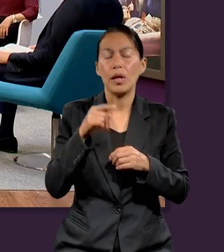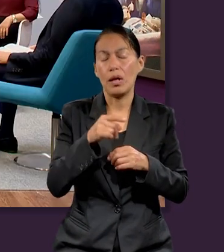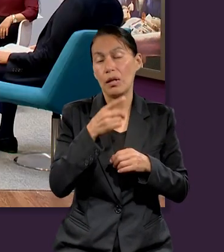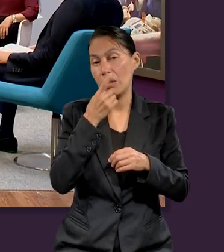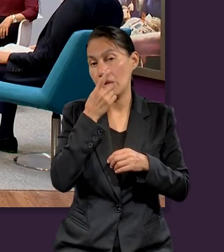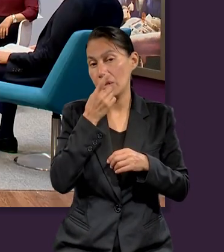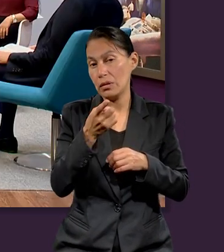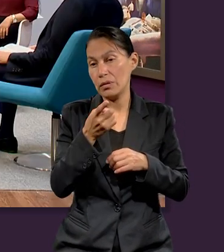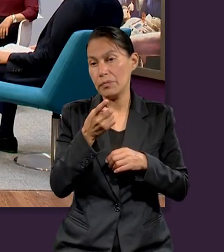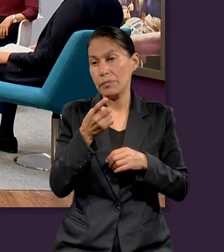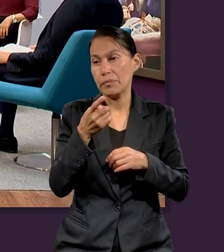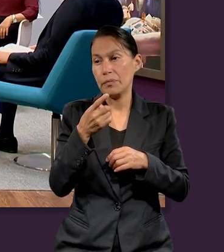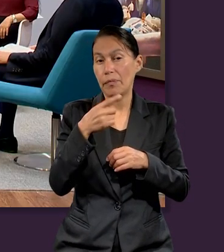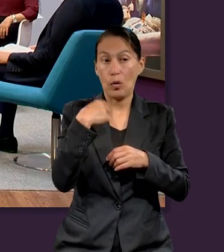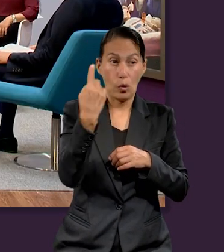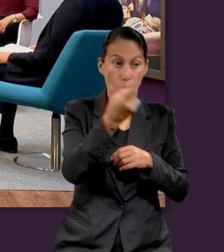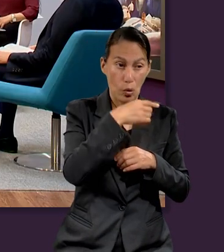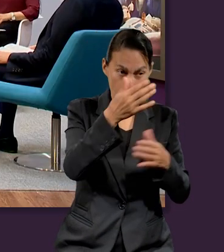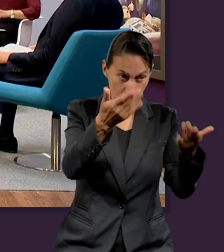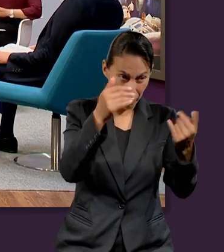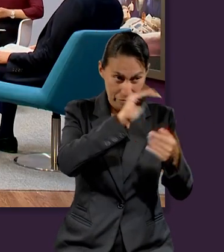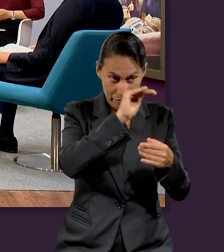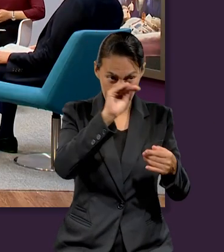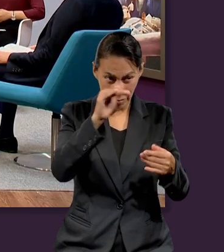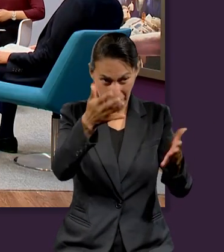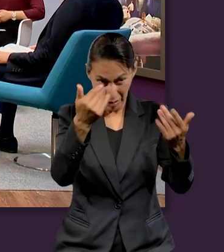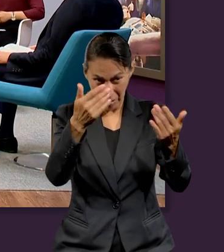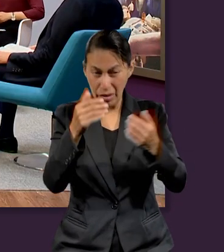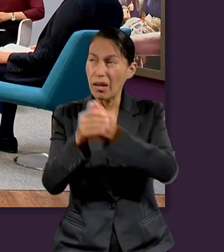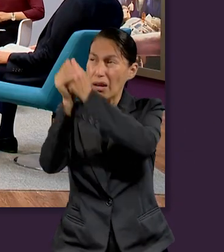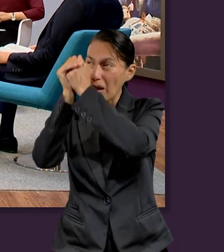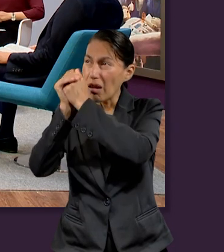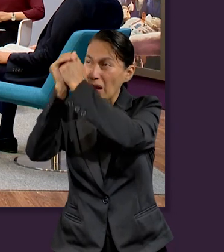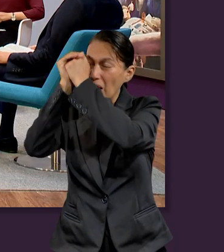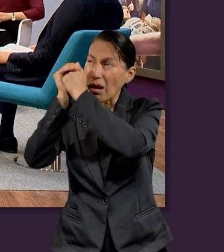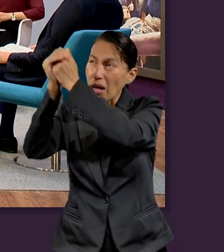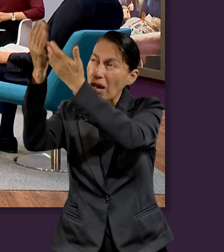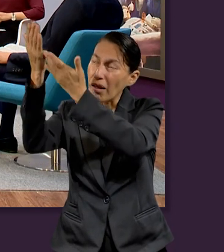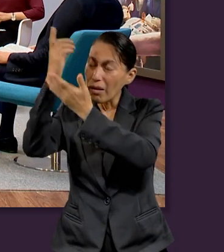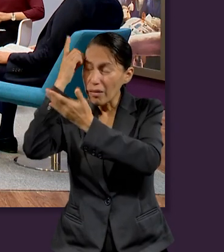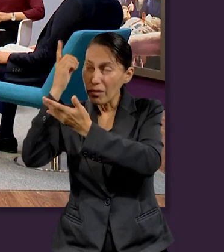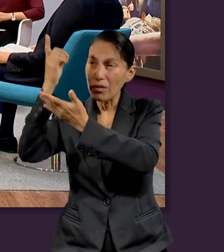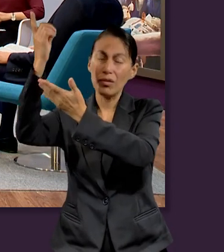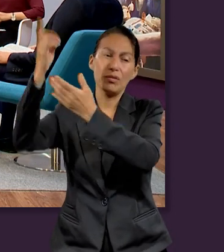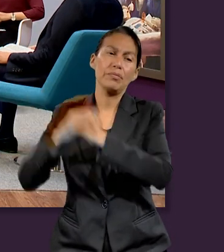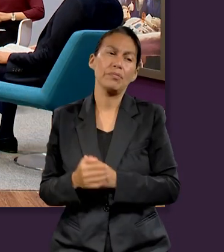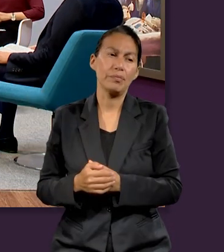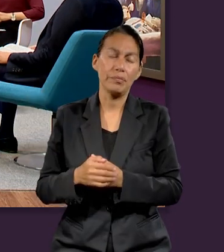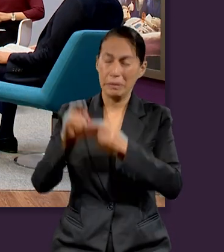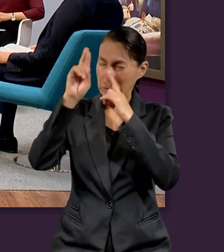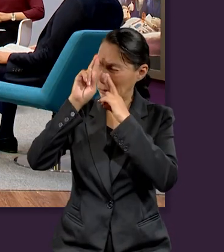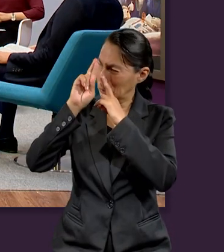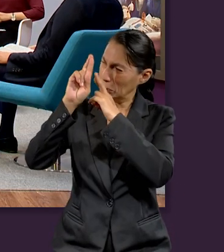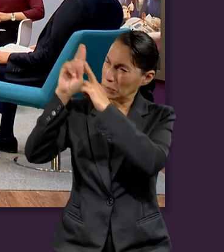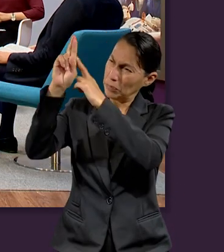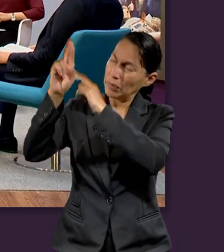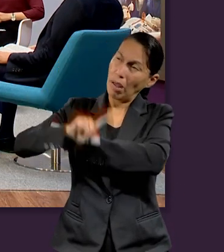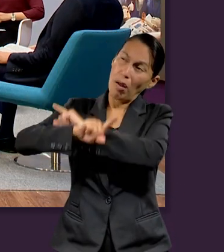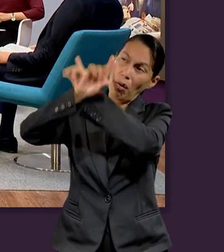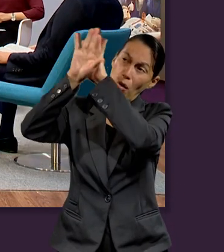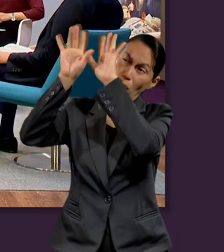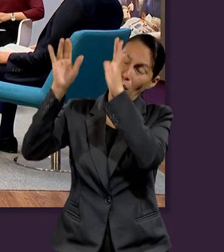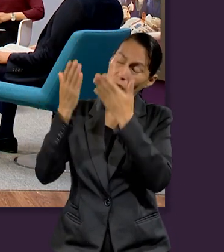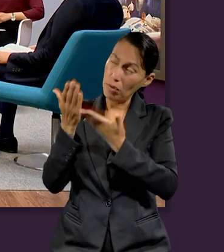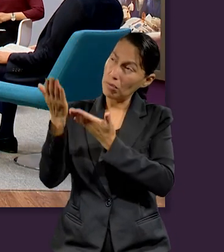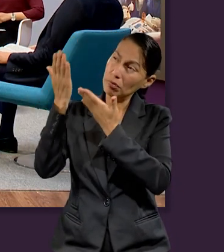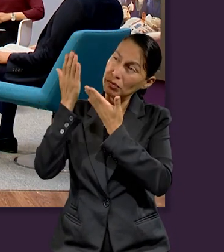específicamente el 14, donde se hace un llamado a que nosotros adoremos a Dios. Y no solamente que lo